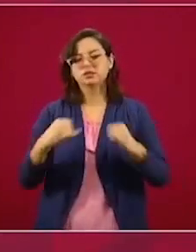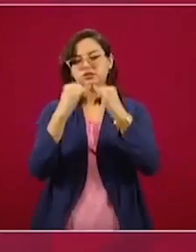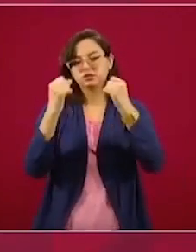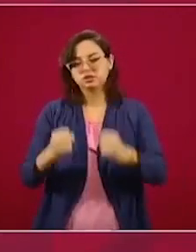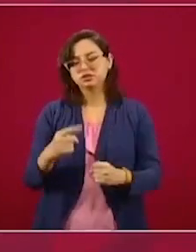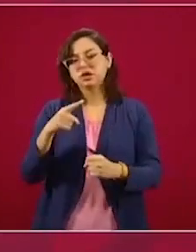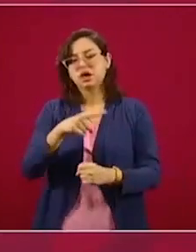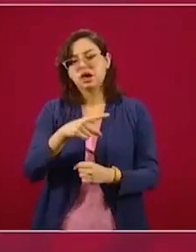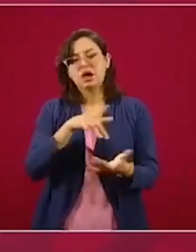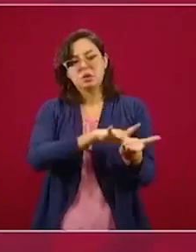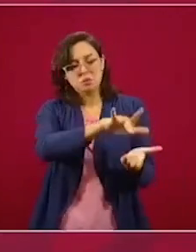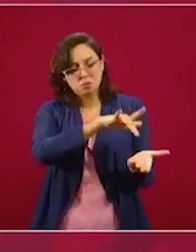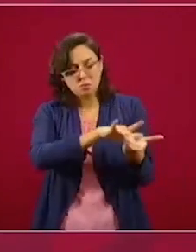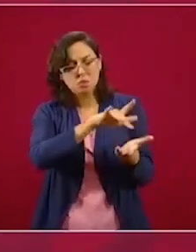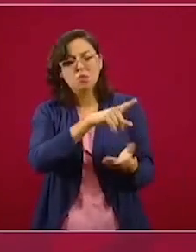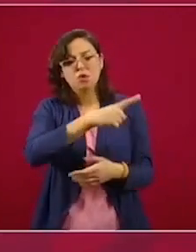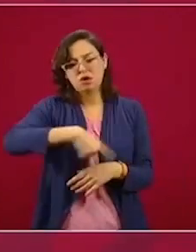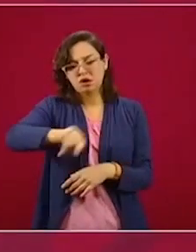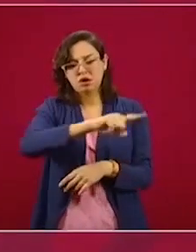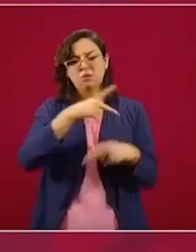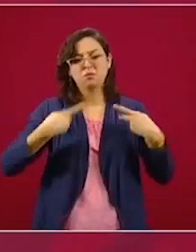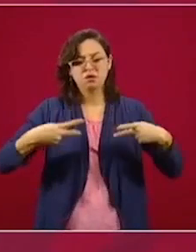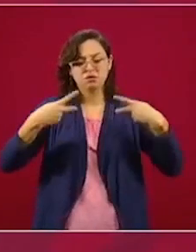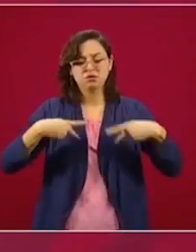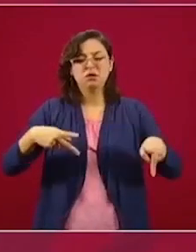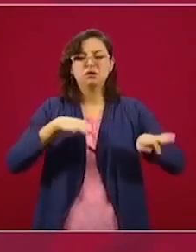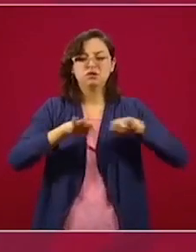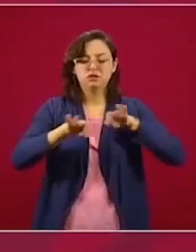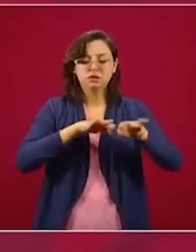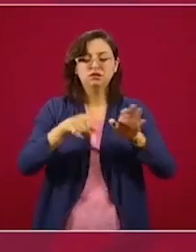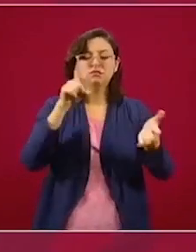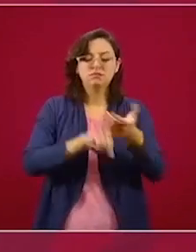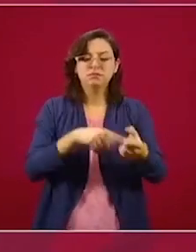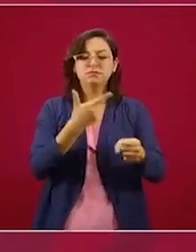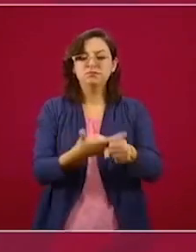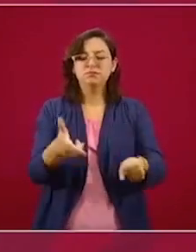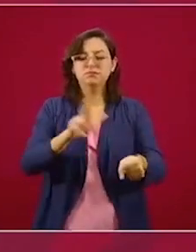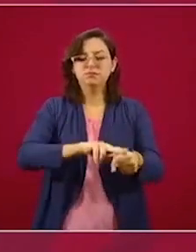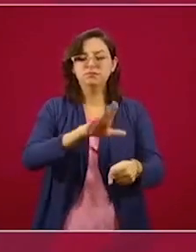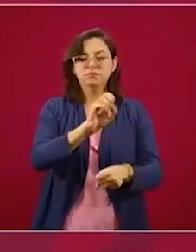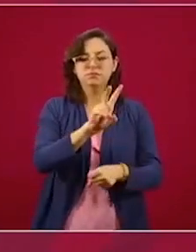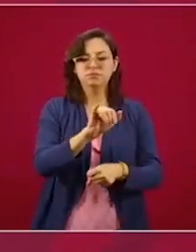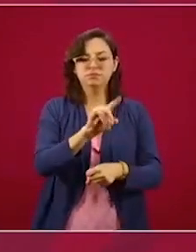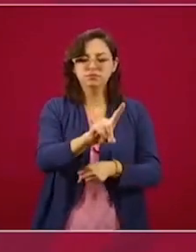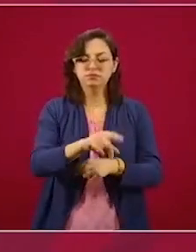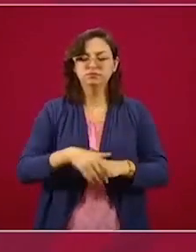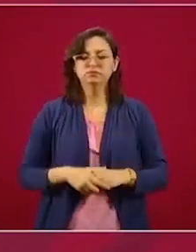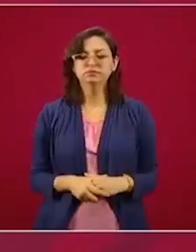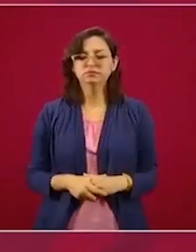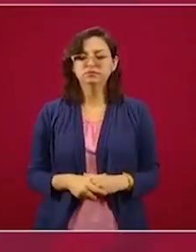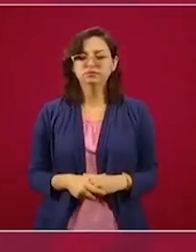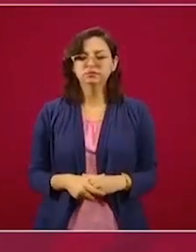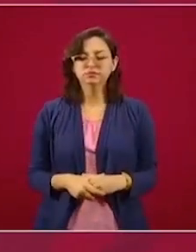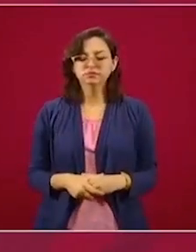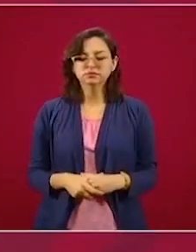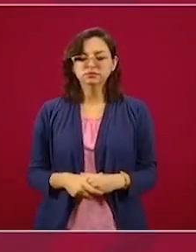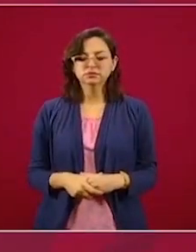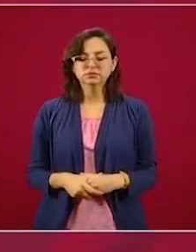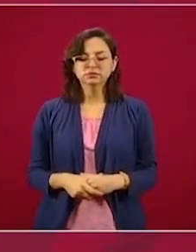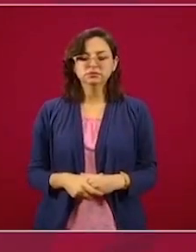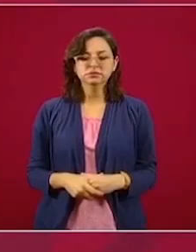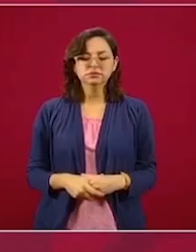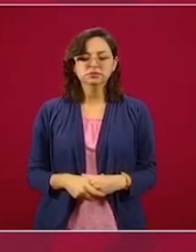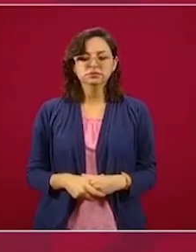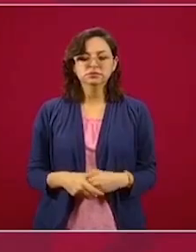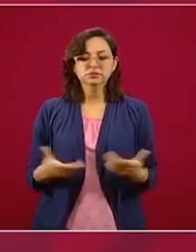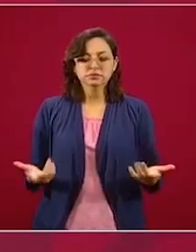trabajadores que están en los hospitales COVID. Este será un seguro de carácter